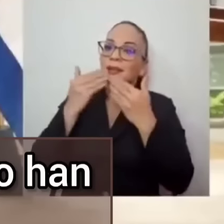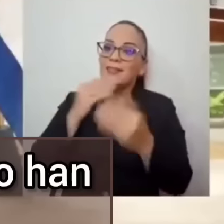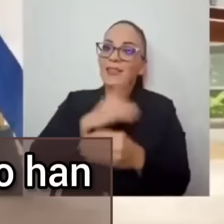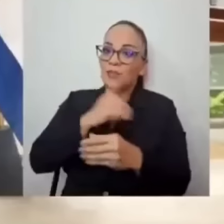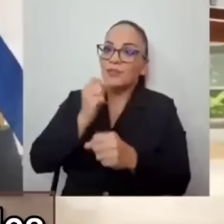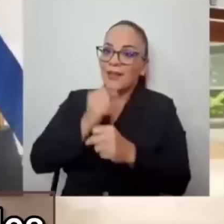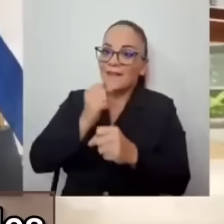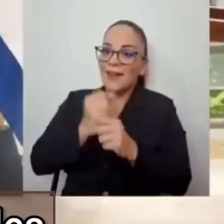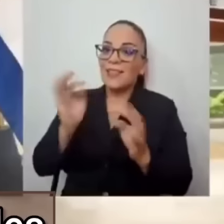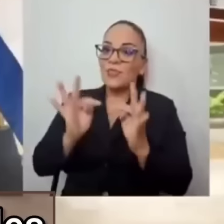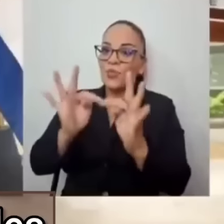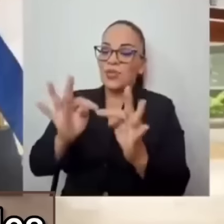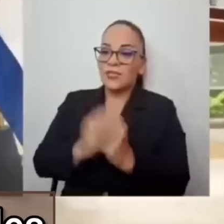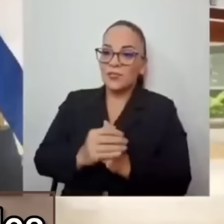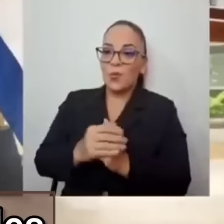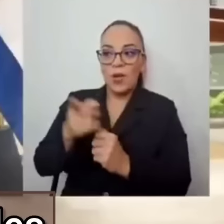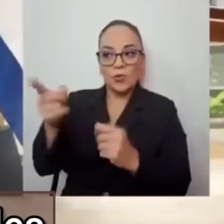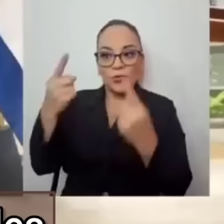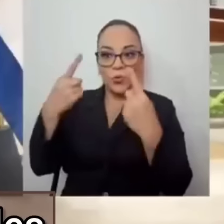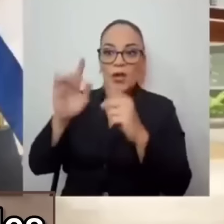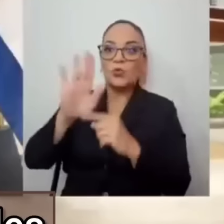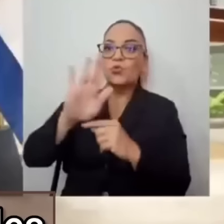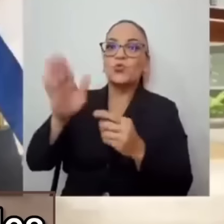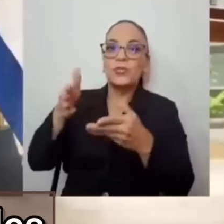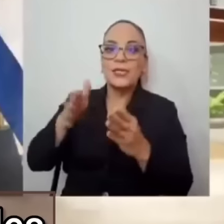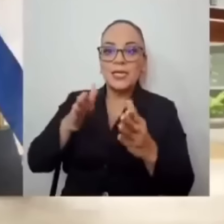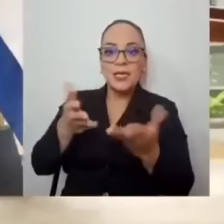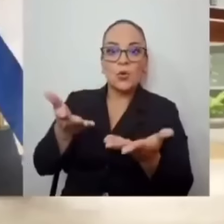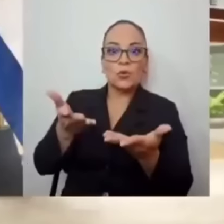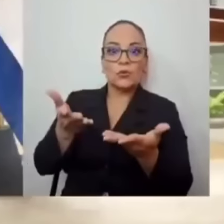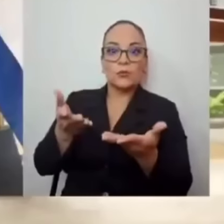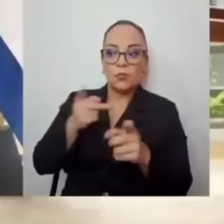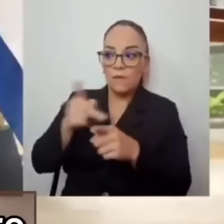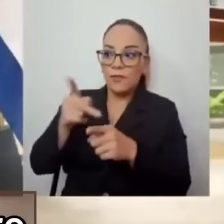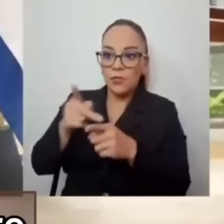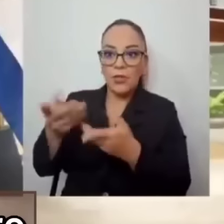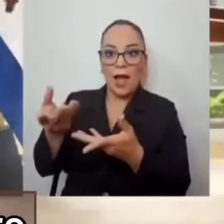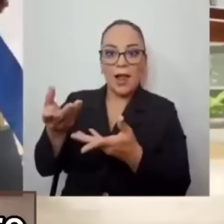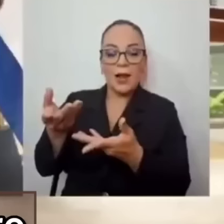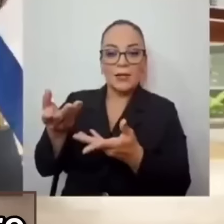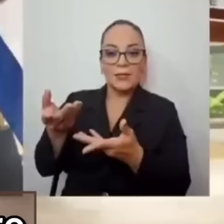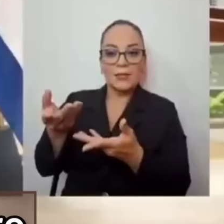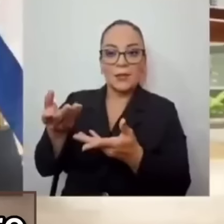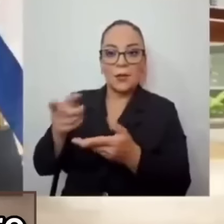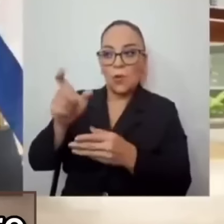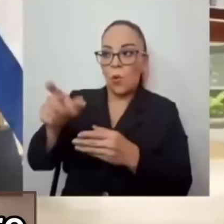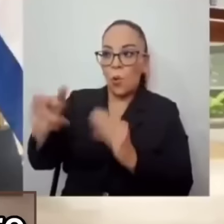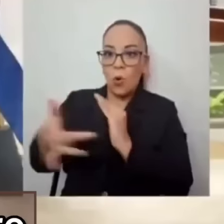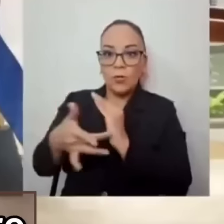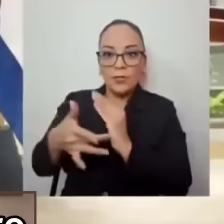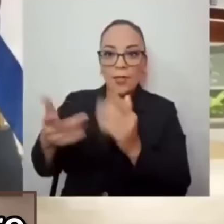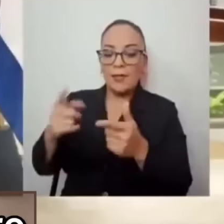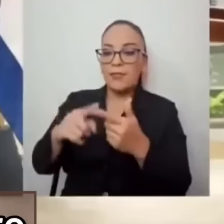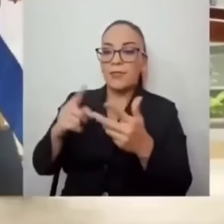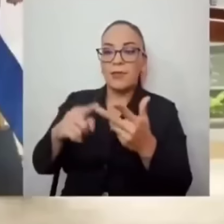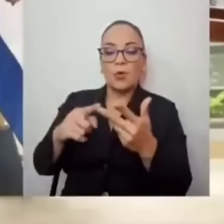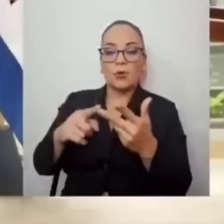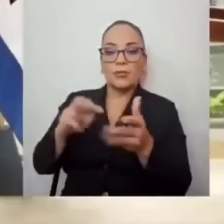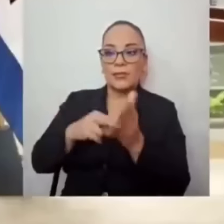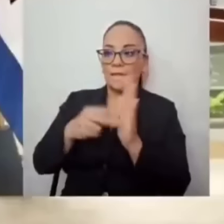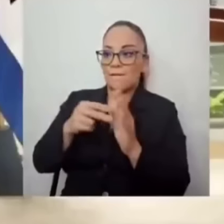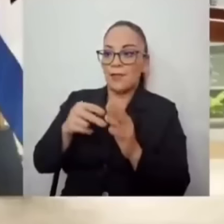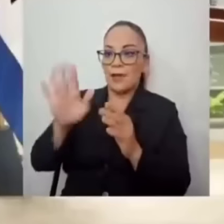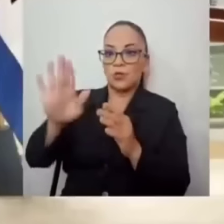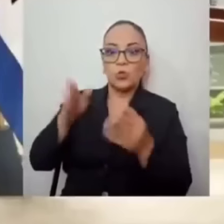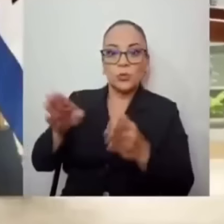hacer que sus hijos sean hoy profesionales o técnicos y tienen un mejor futuro, un mejor